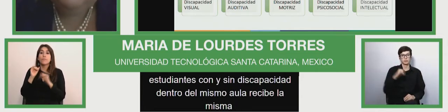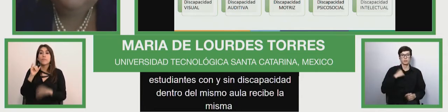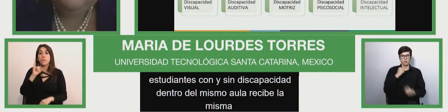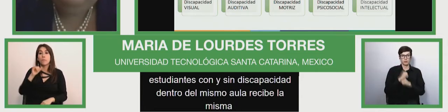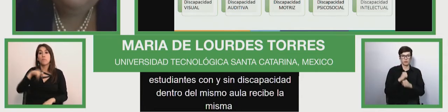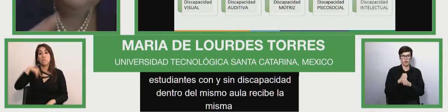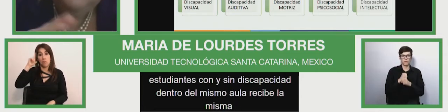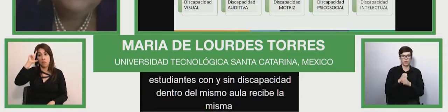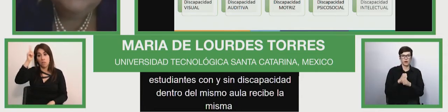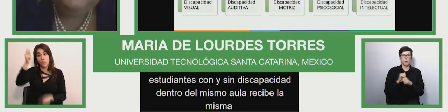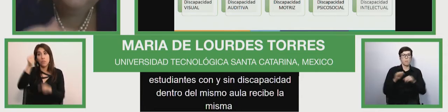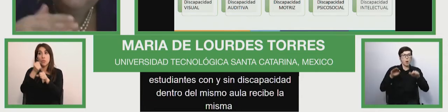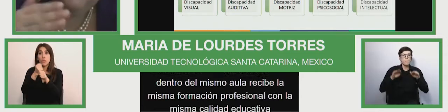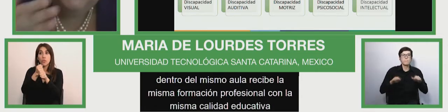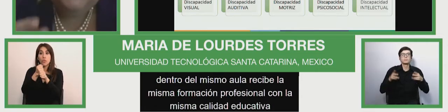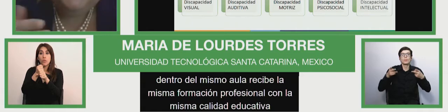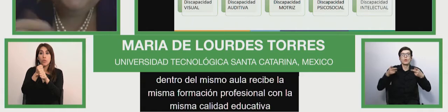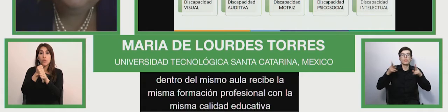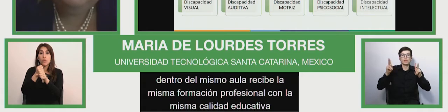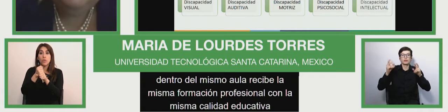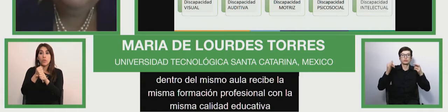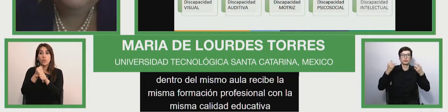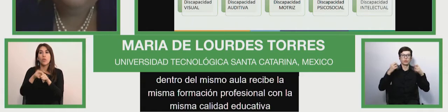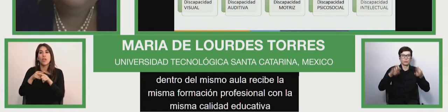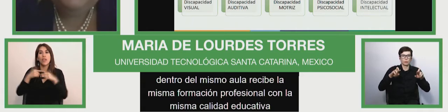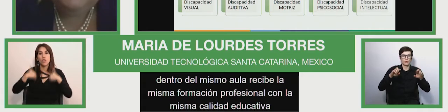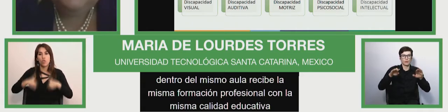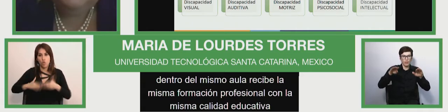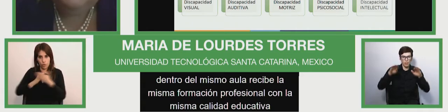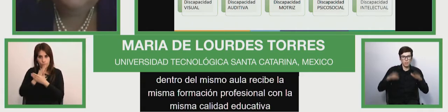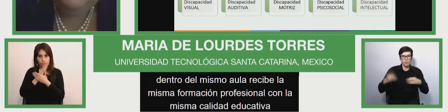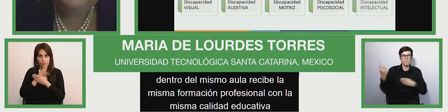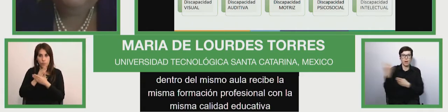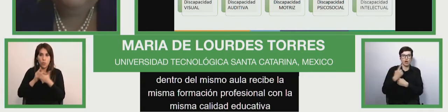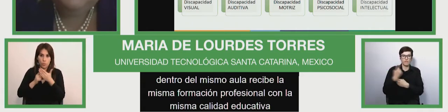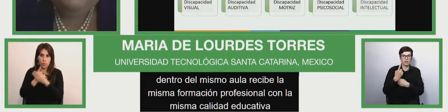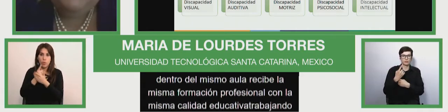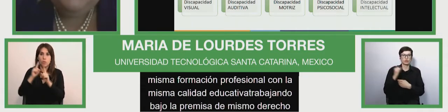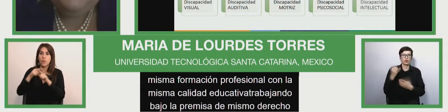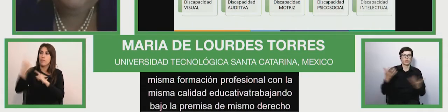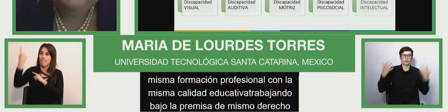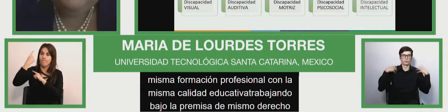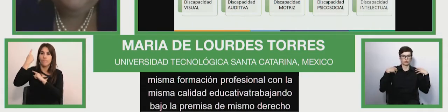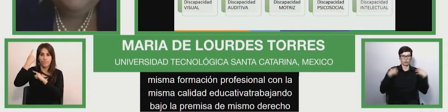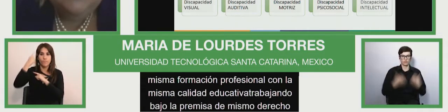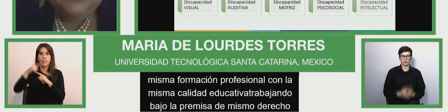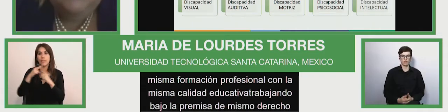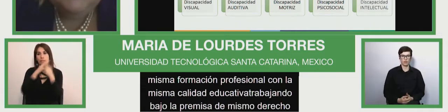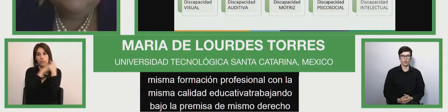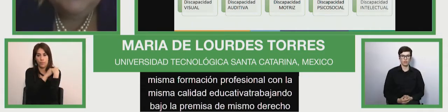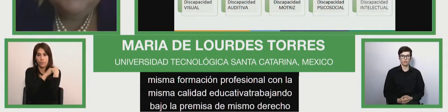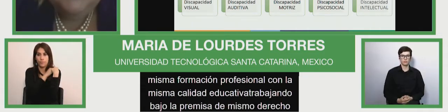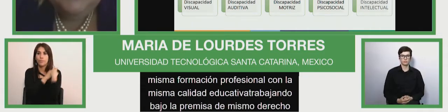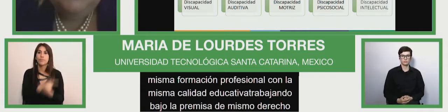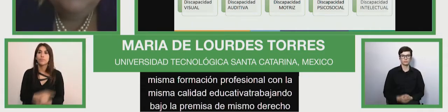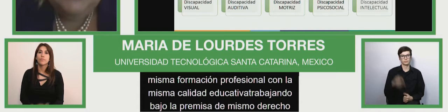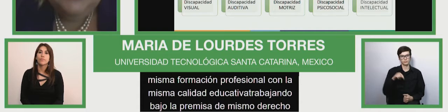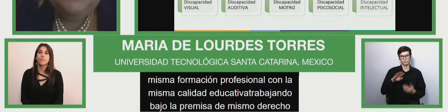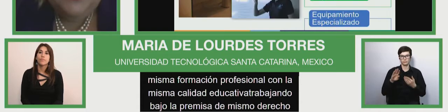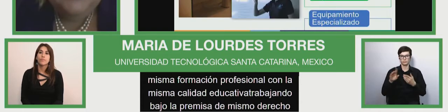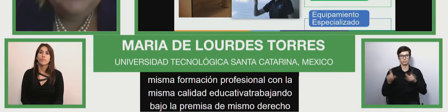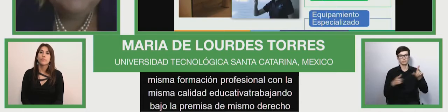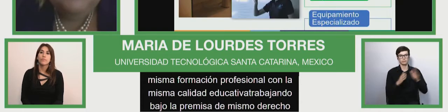premisa de mismos derechos y oportunidades mismas obligaciones y responsabilidades pasamos a la siguiente